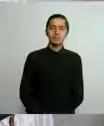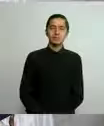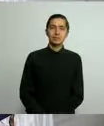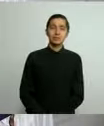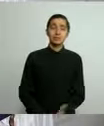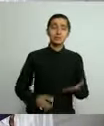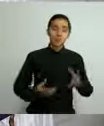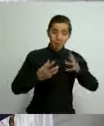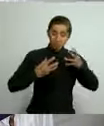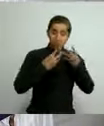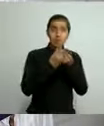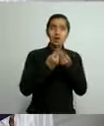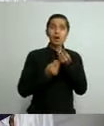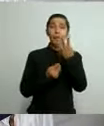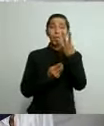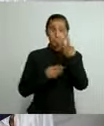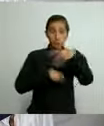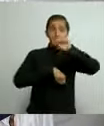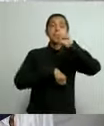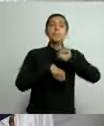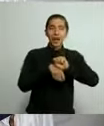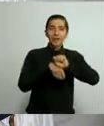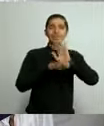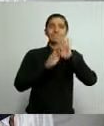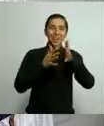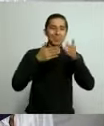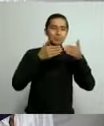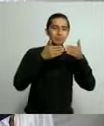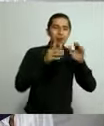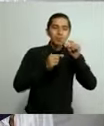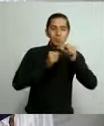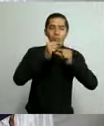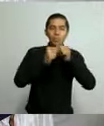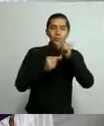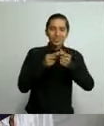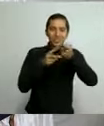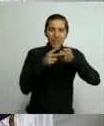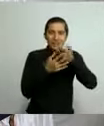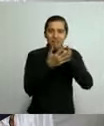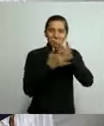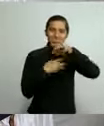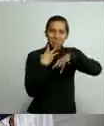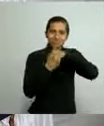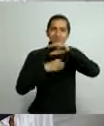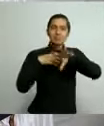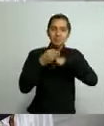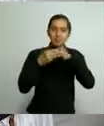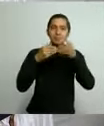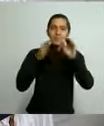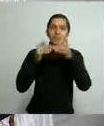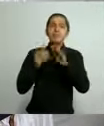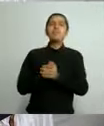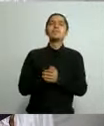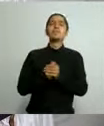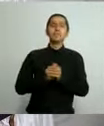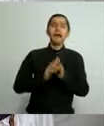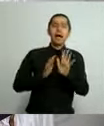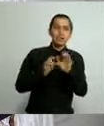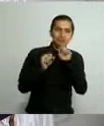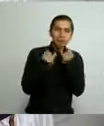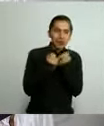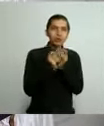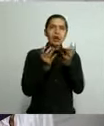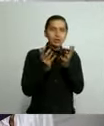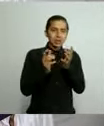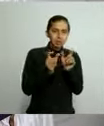Llevamos cuatro semanas de reapertura económica gradual en el Estado, en las que hemos realizado medidas de contención de la